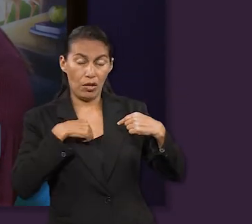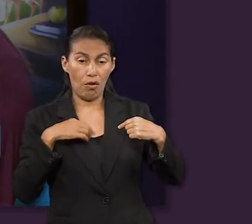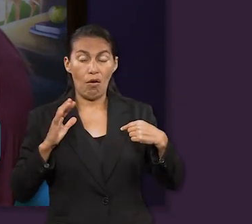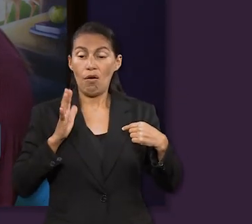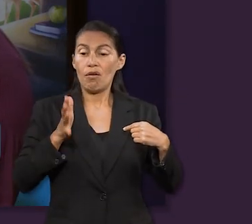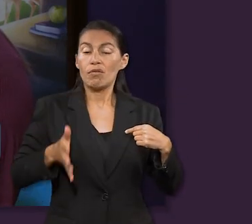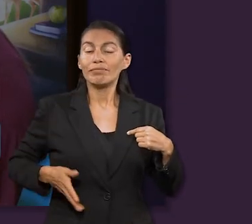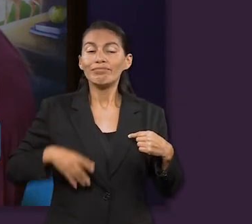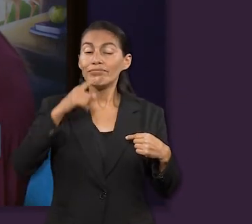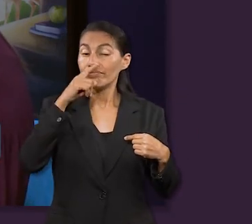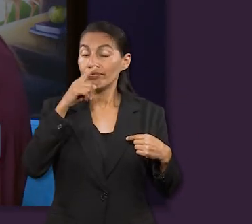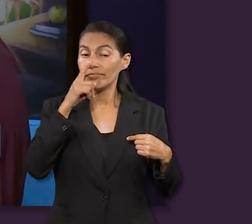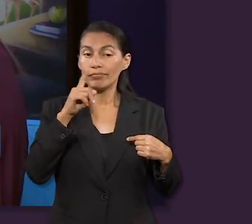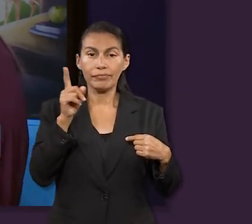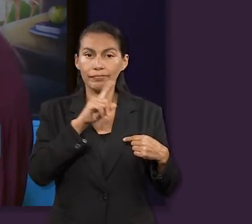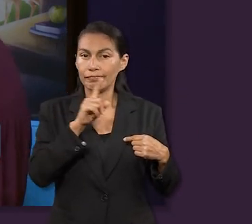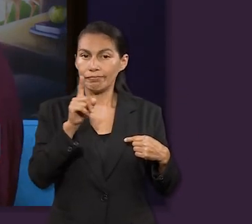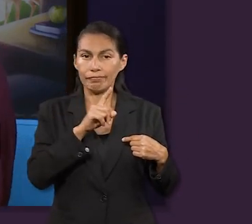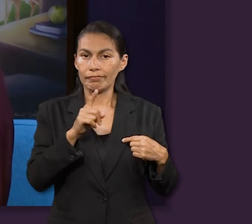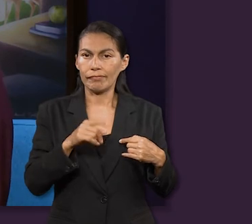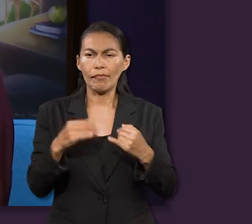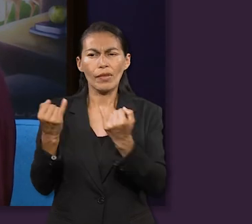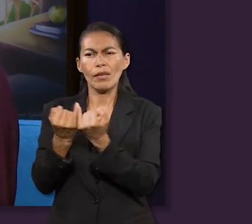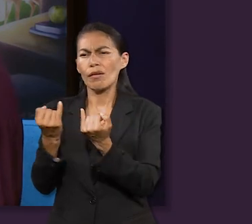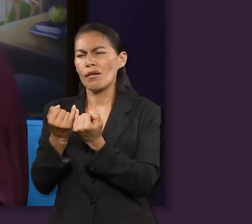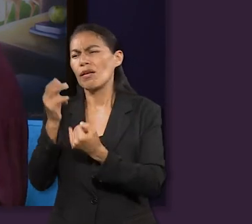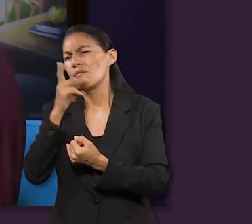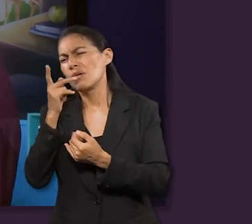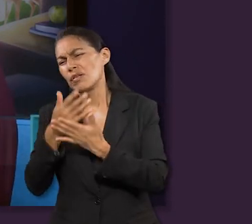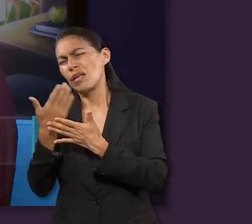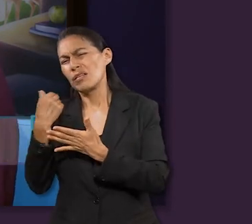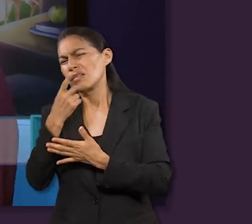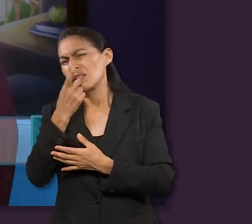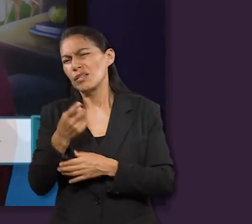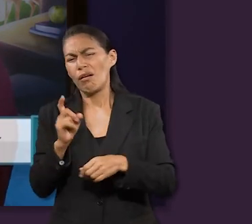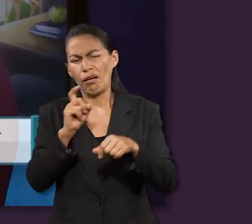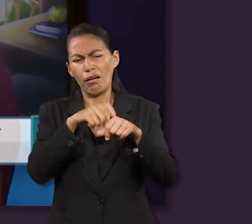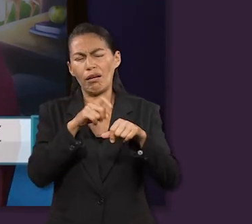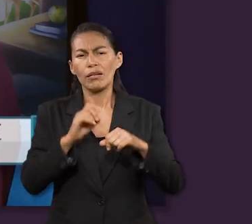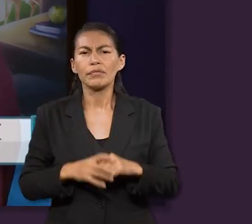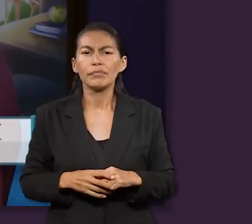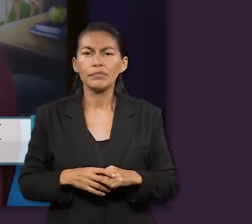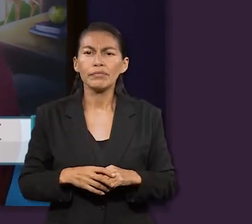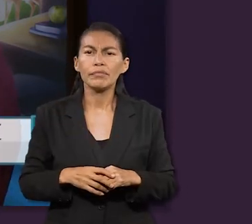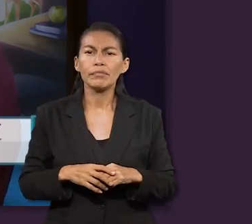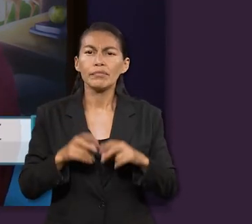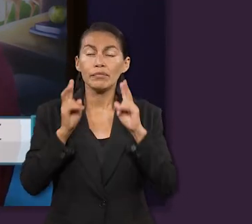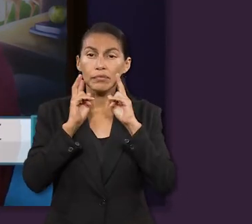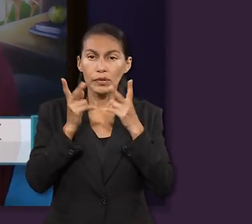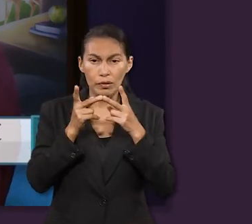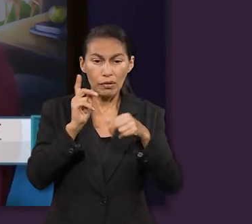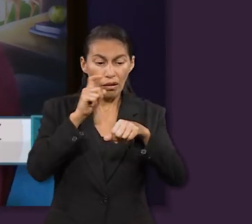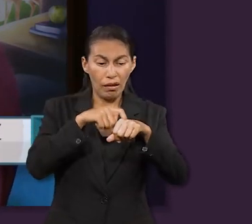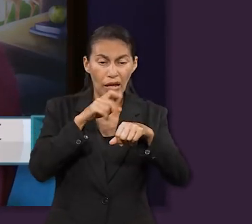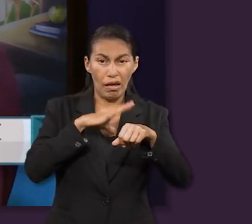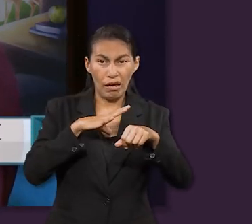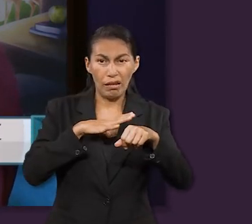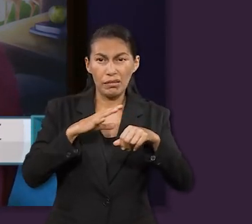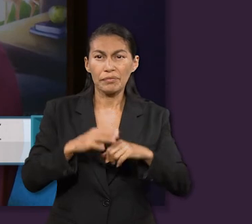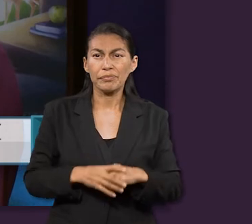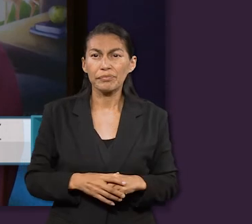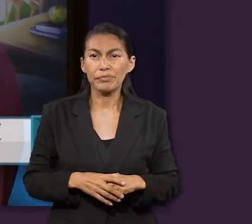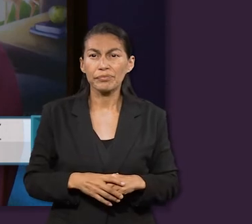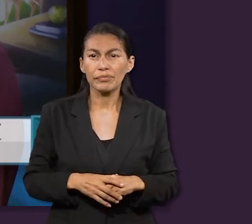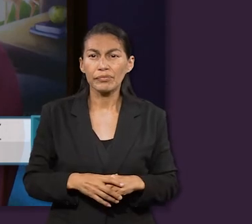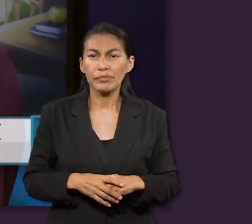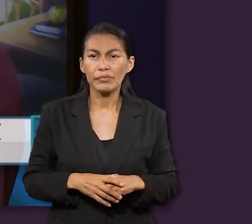en sobremanera. Bueno, así como el pastor Nelson mencionó hace unos momentos sobre el aguijón de Pedro,